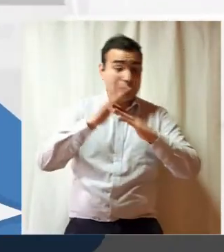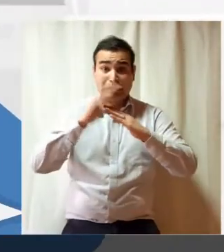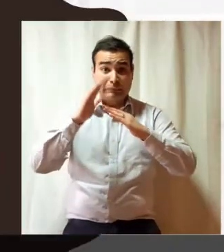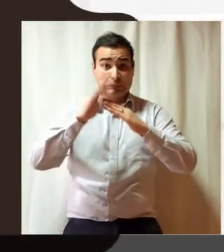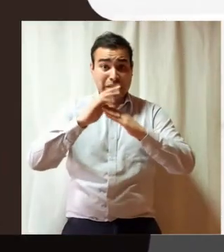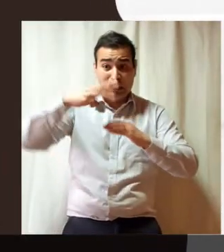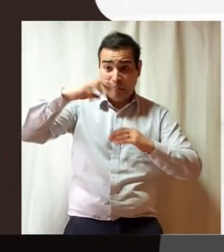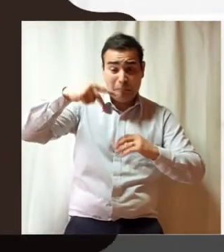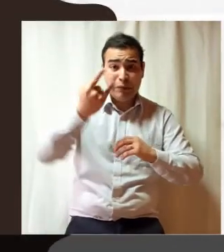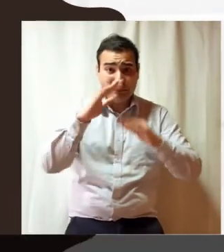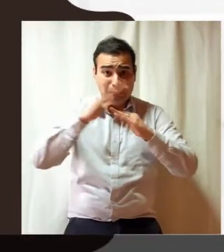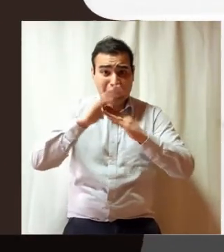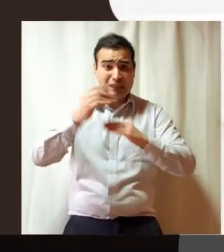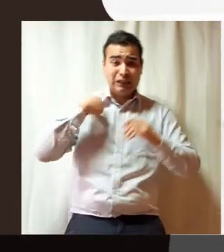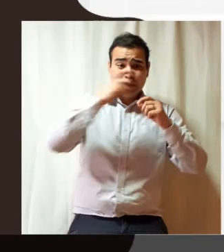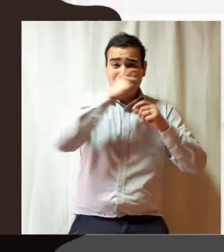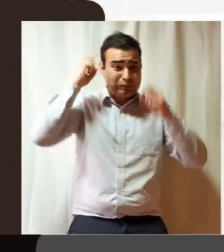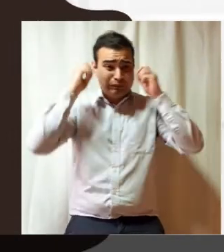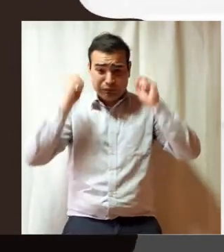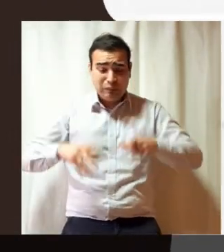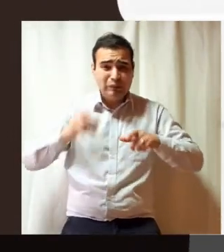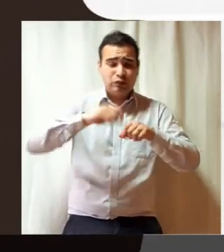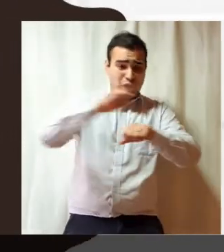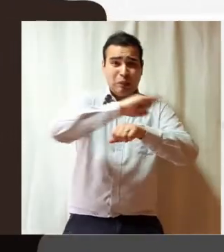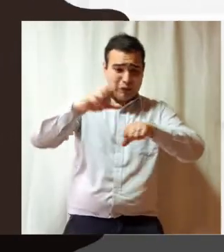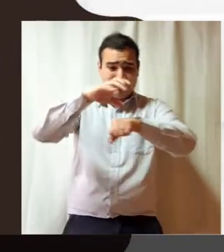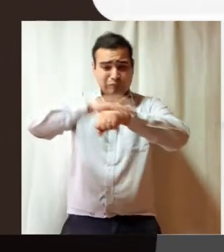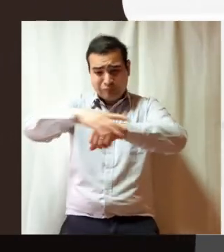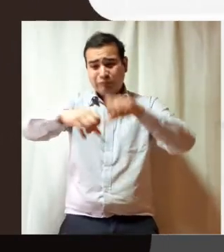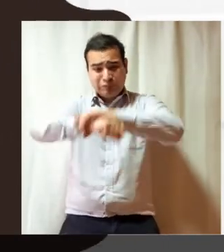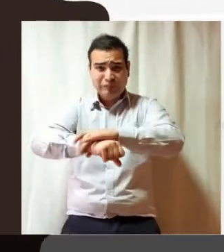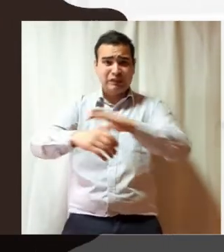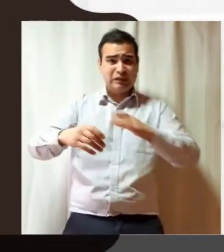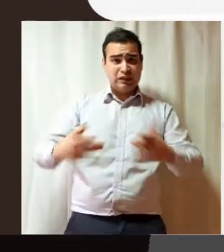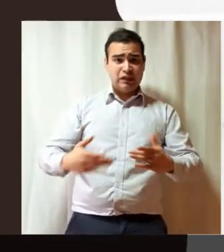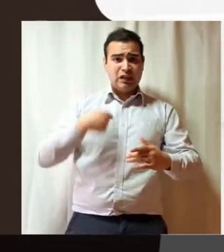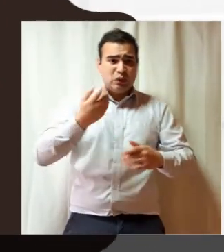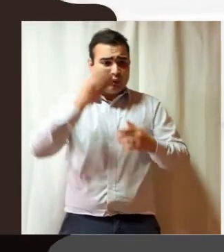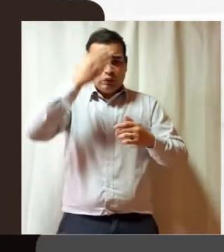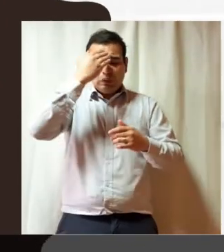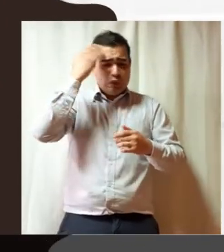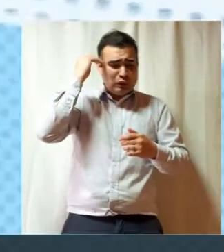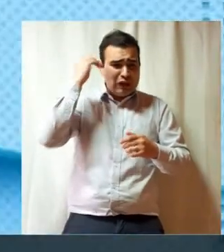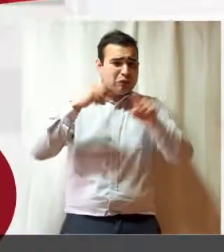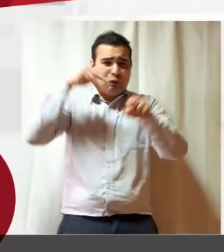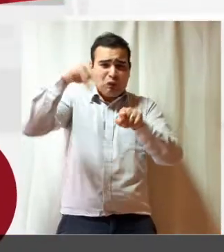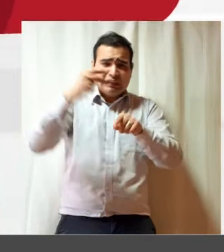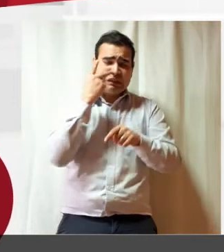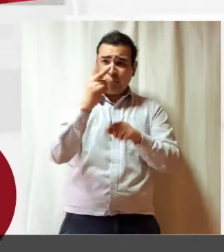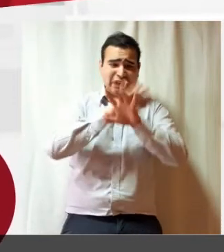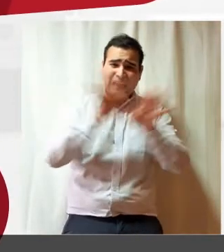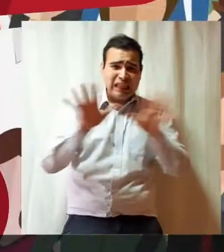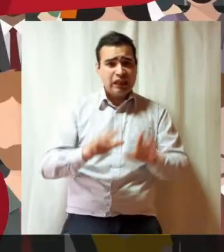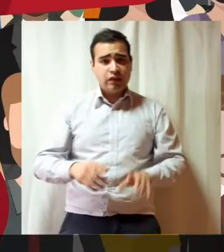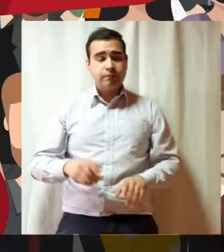Espera, mano, espera ¿Cómo se te ocurre sacarte la mascarilla? ¿O acaso querés que te lleven preso? ¿No sabes lo que está ocurriendo? ¿No ves la